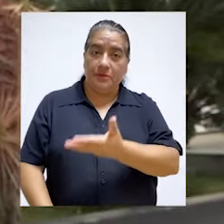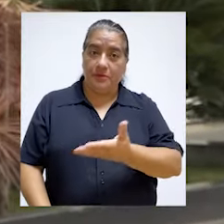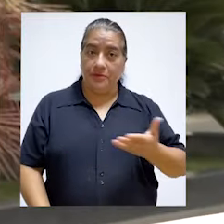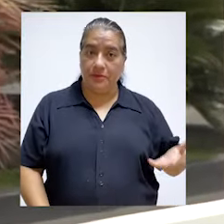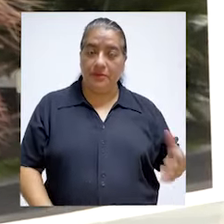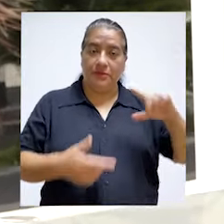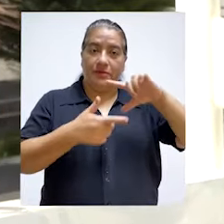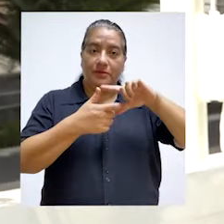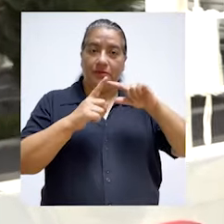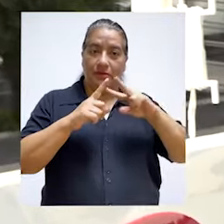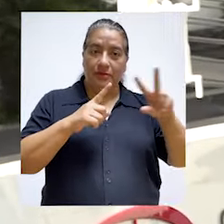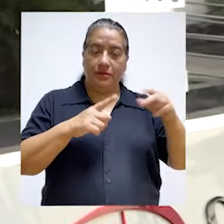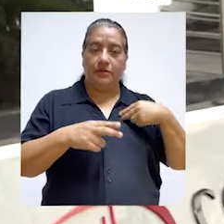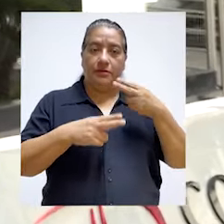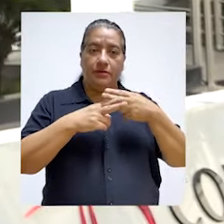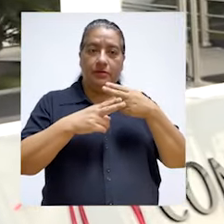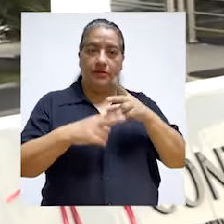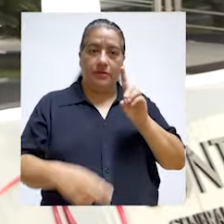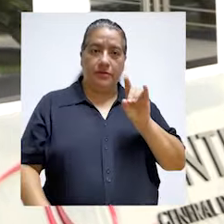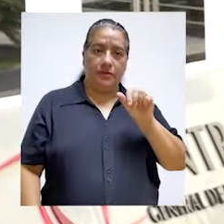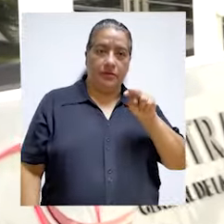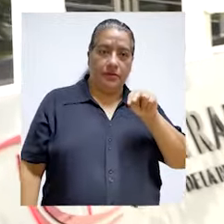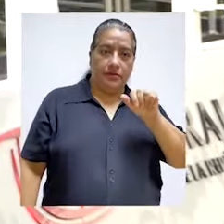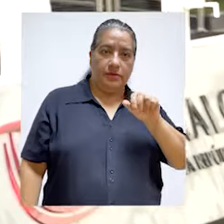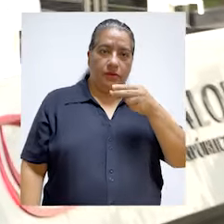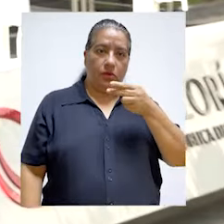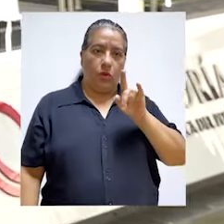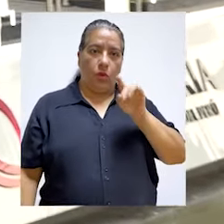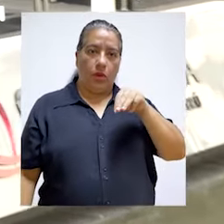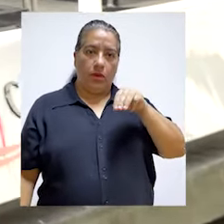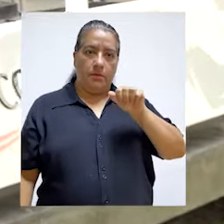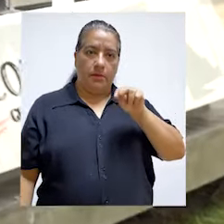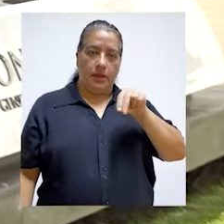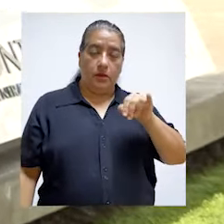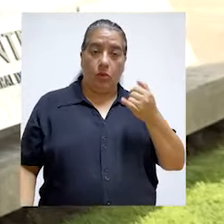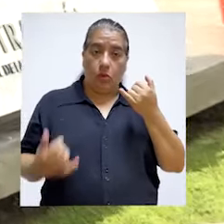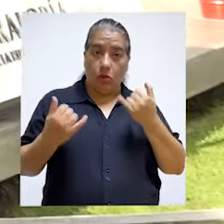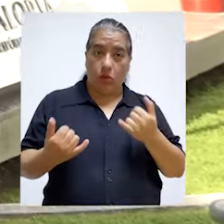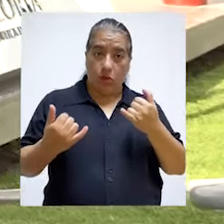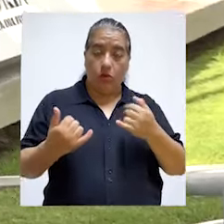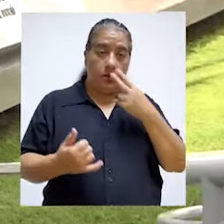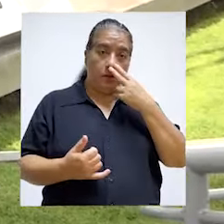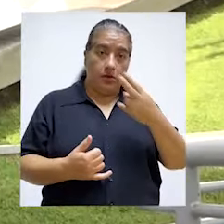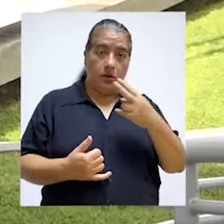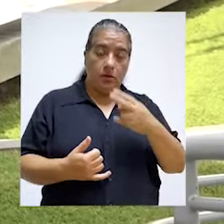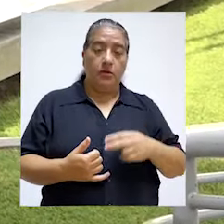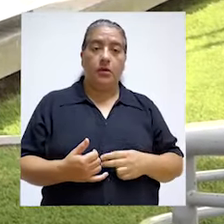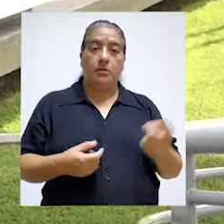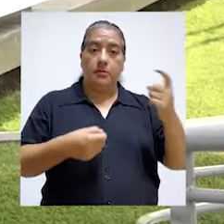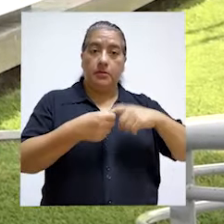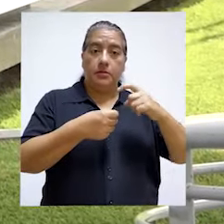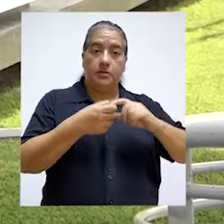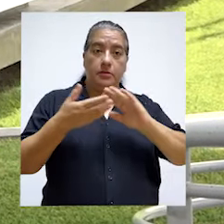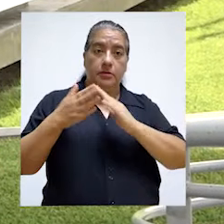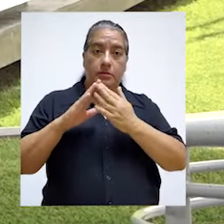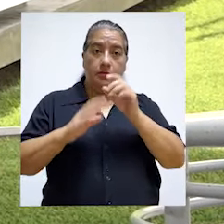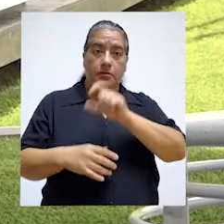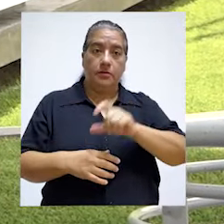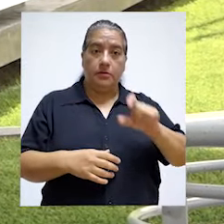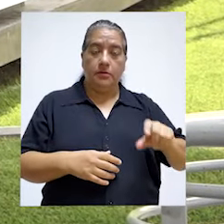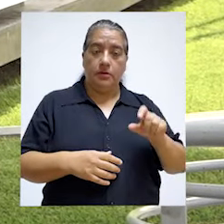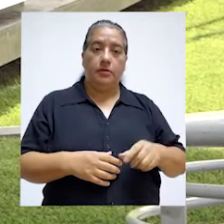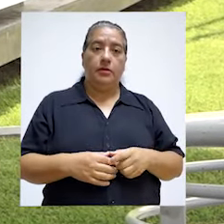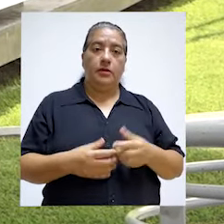Bienvenidos a Contraloría TV. Yo soy Diana Huamaní. En el programa de hoy veremos la participación ciudadana en la fiscalización de los recursos públicos.